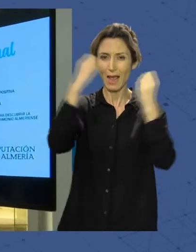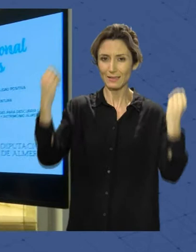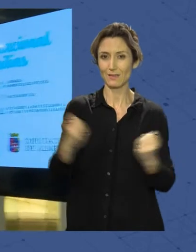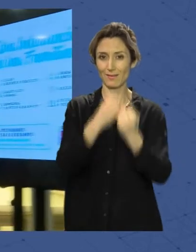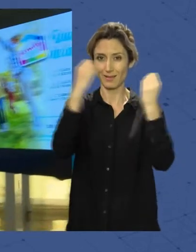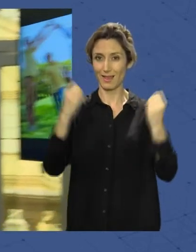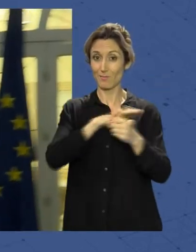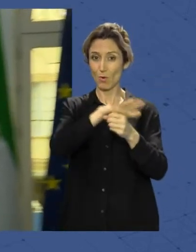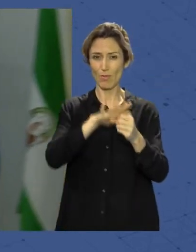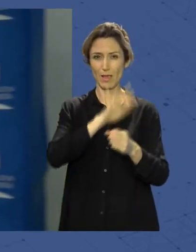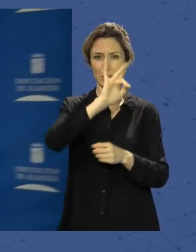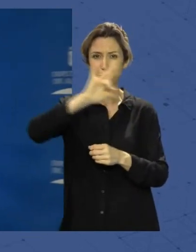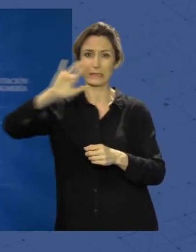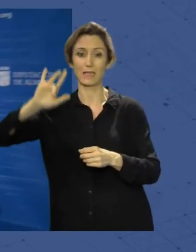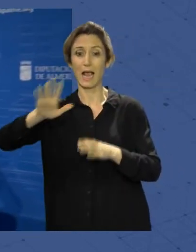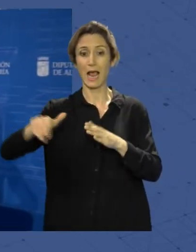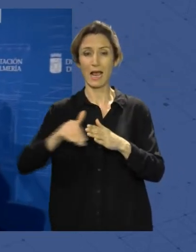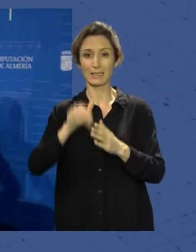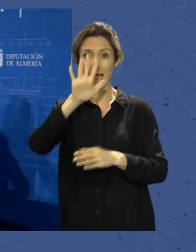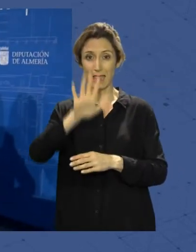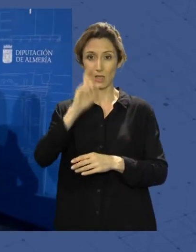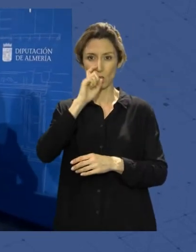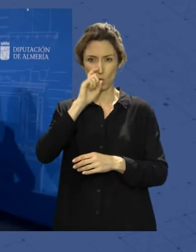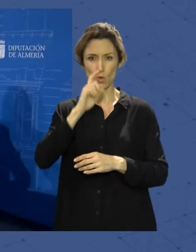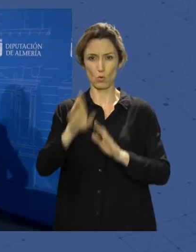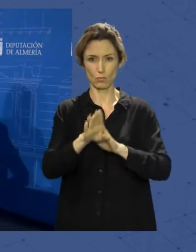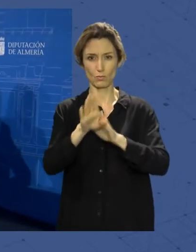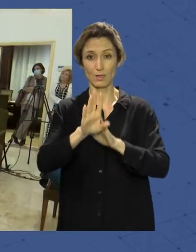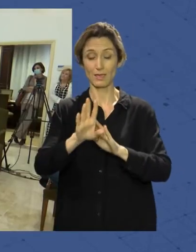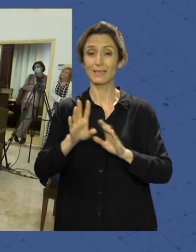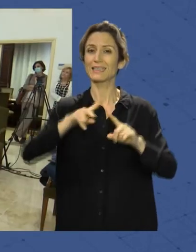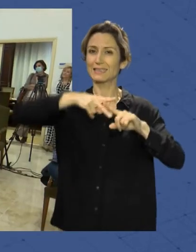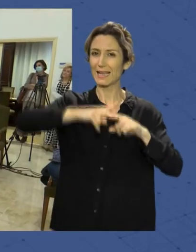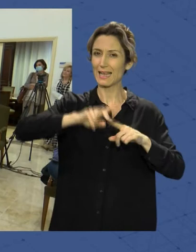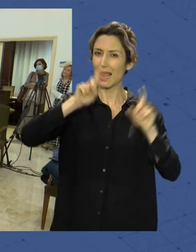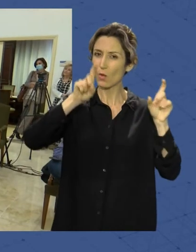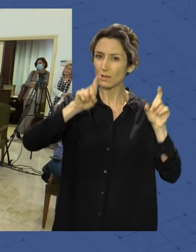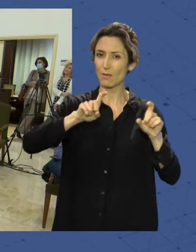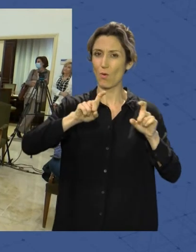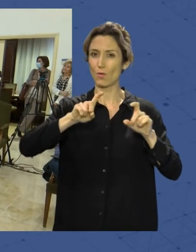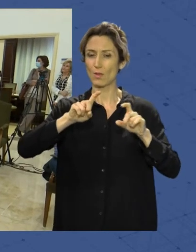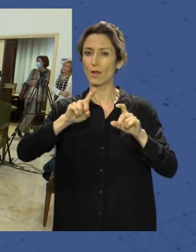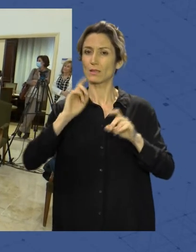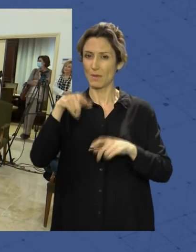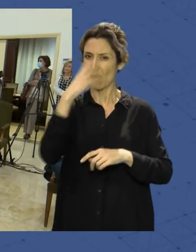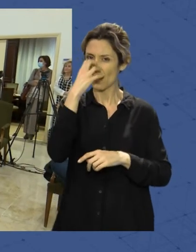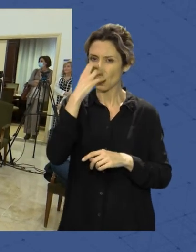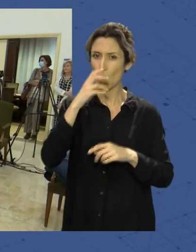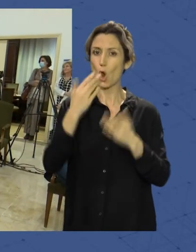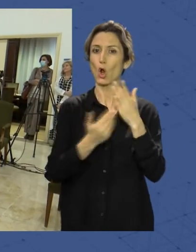provincia que se van a prolongar hasta el 5 de junio. Hablamos de talleres educativos, circo, jornadas de parentalidad positiva,